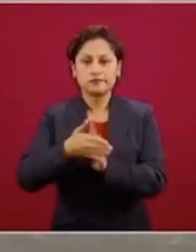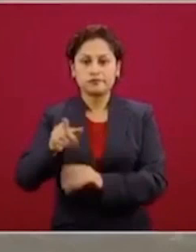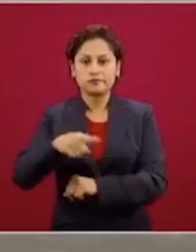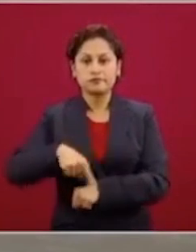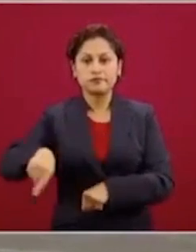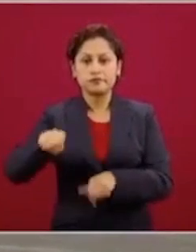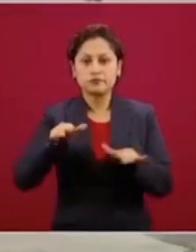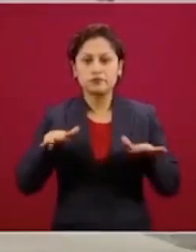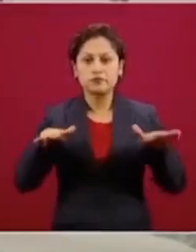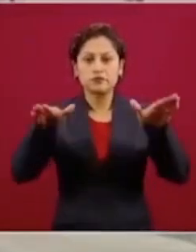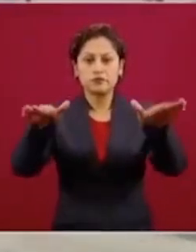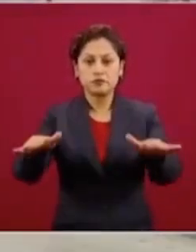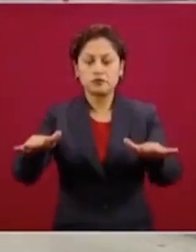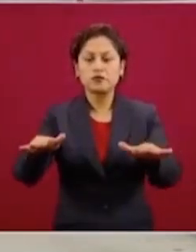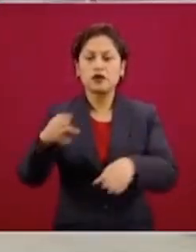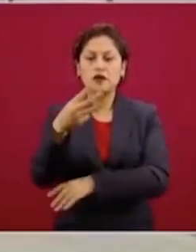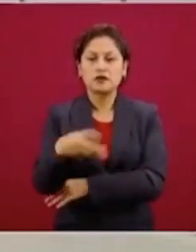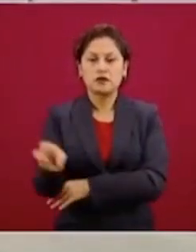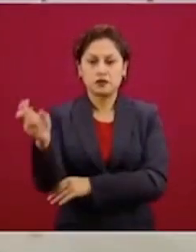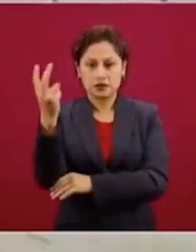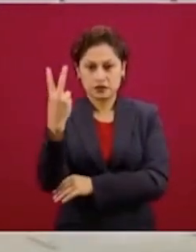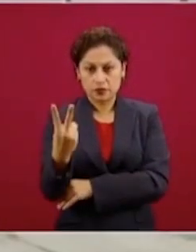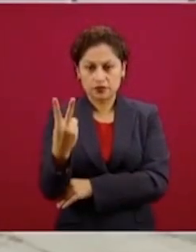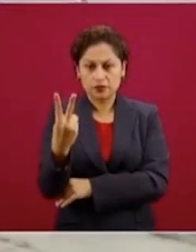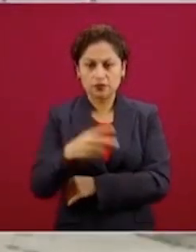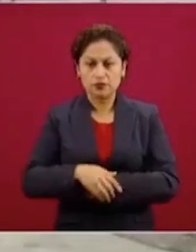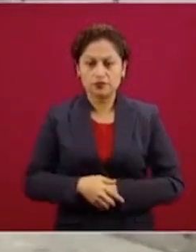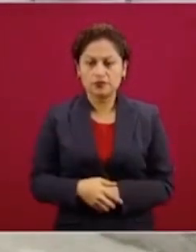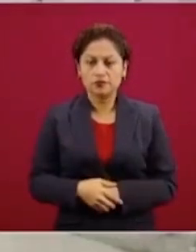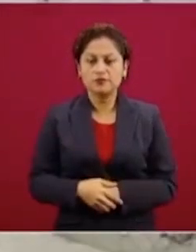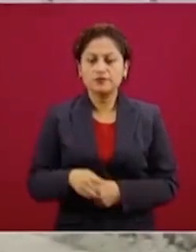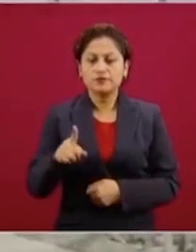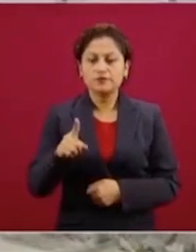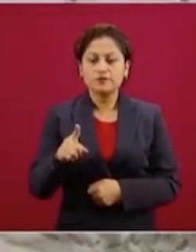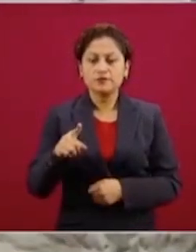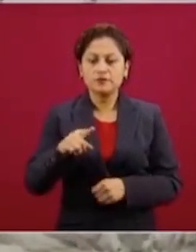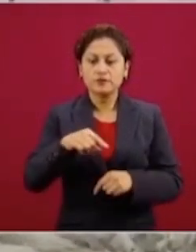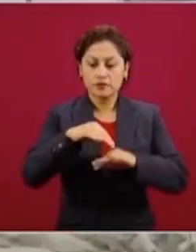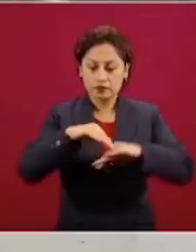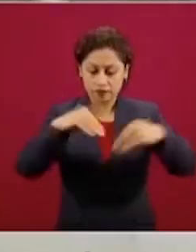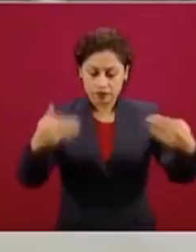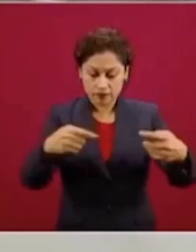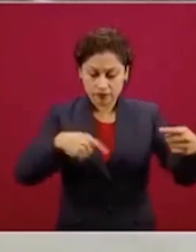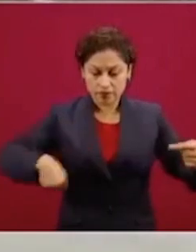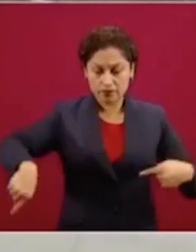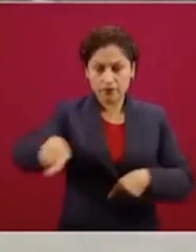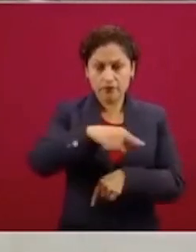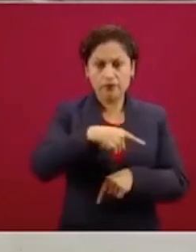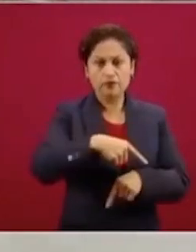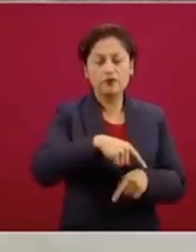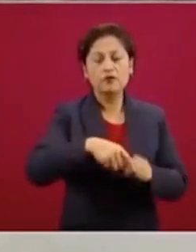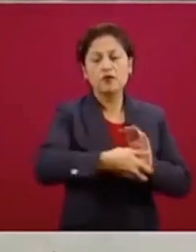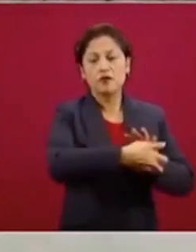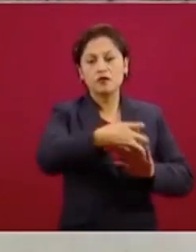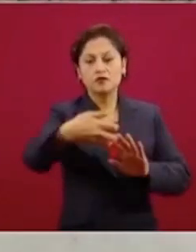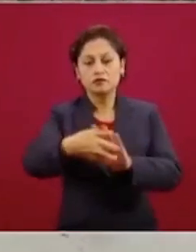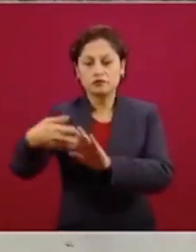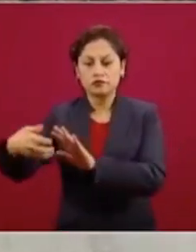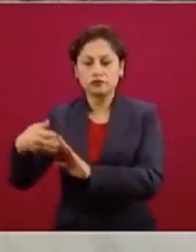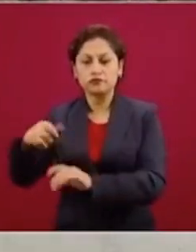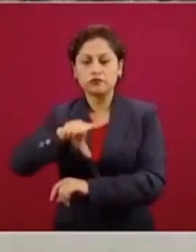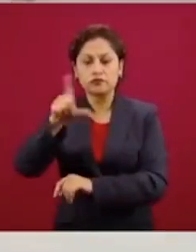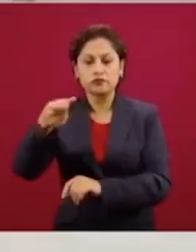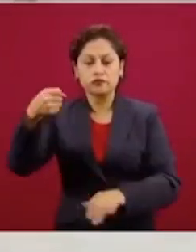Aéreo 302. La Vialidad y Varda Perimetral. Se realizan actividades de excavación en caja, relleno con